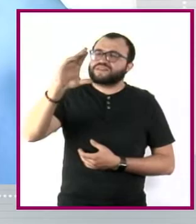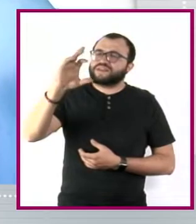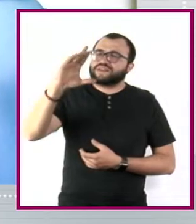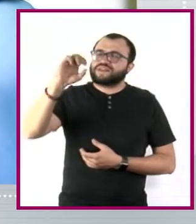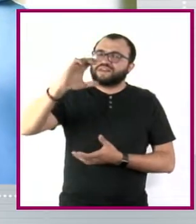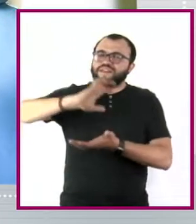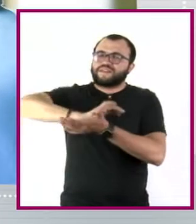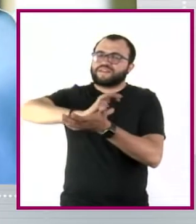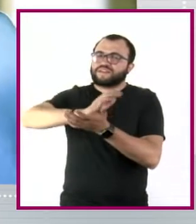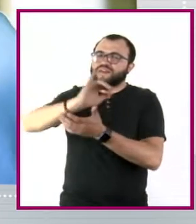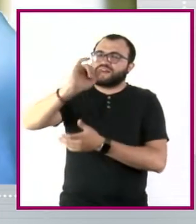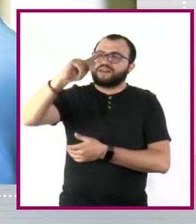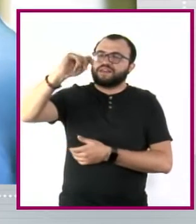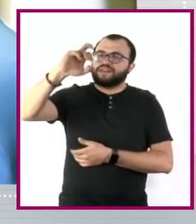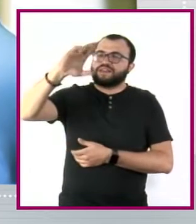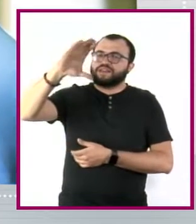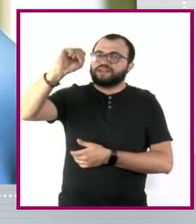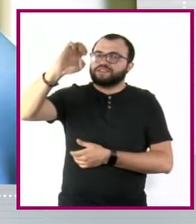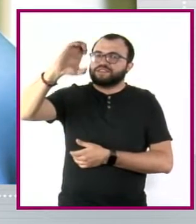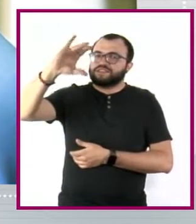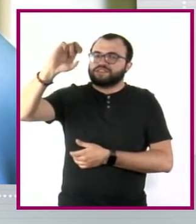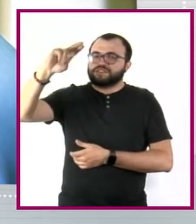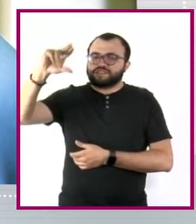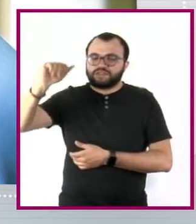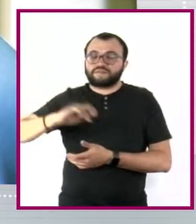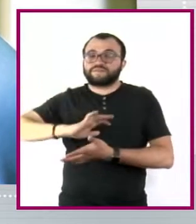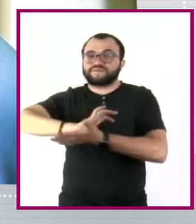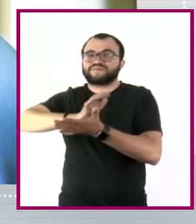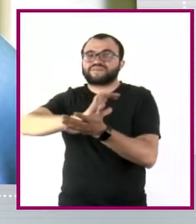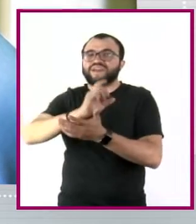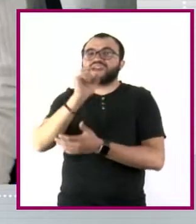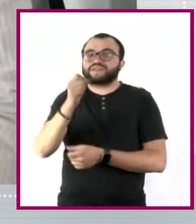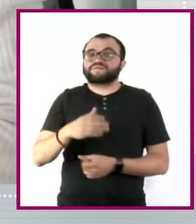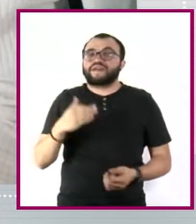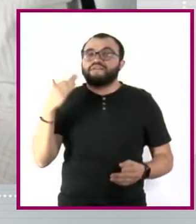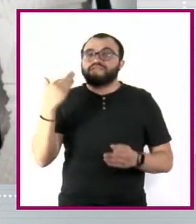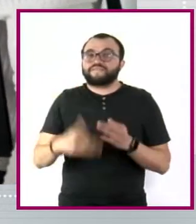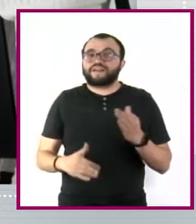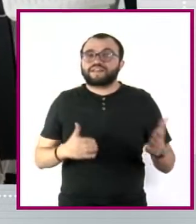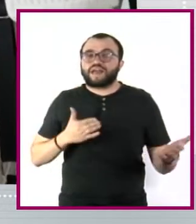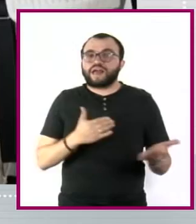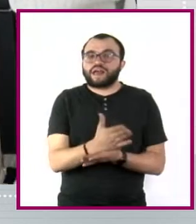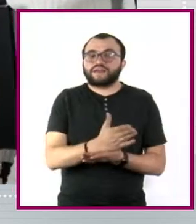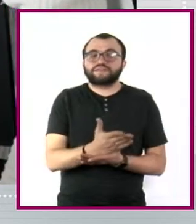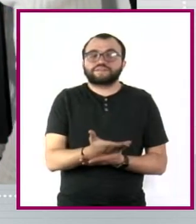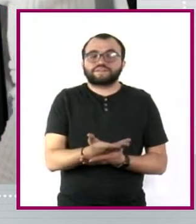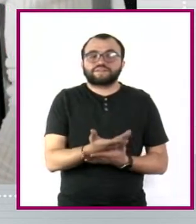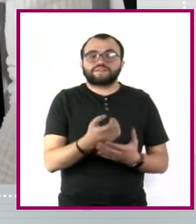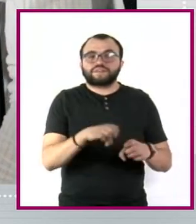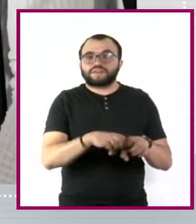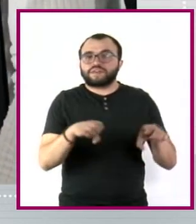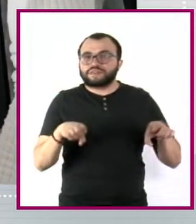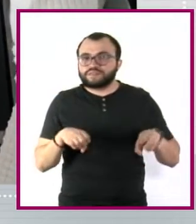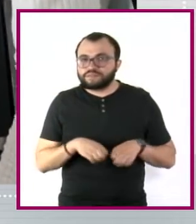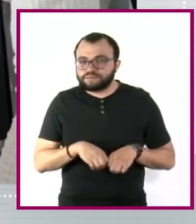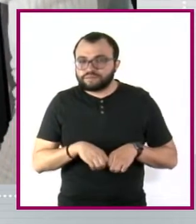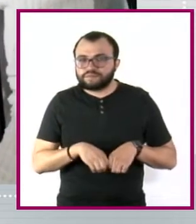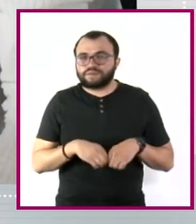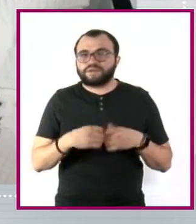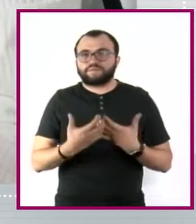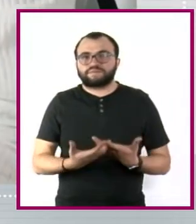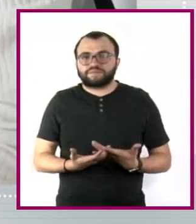La discriminación, que es esta falta de acceso a espacios, en el fondo es una gran